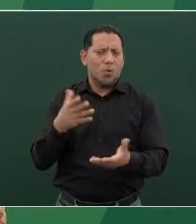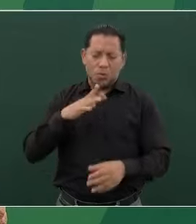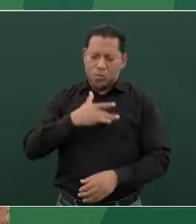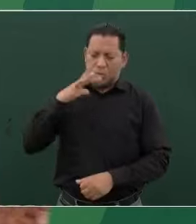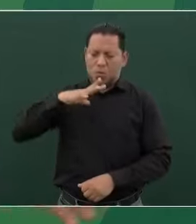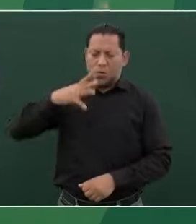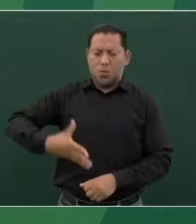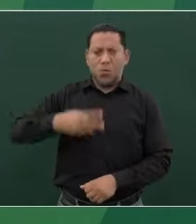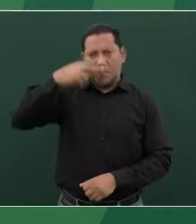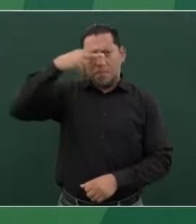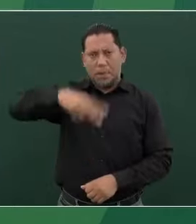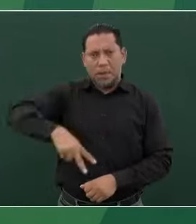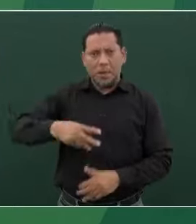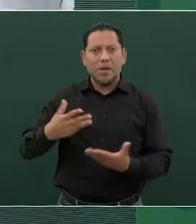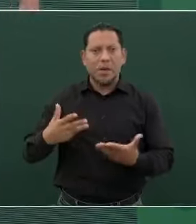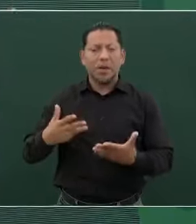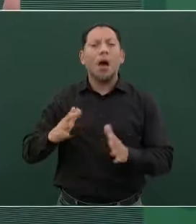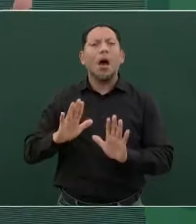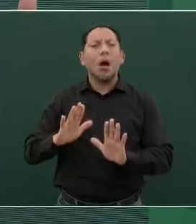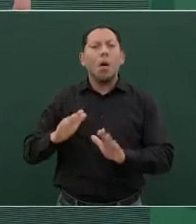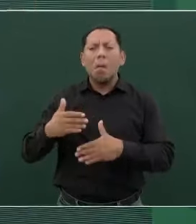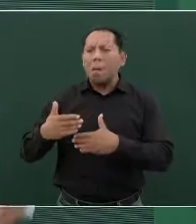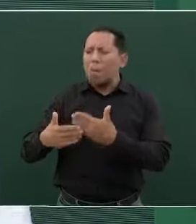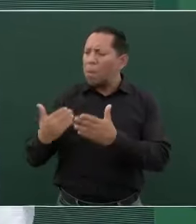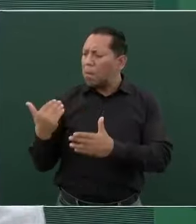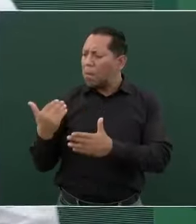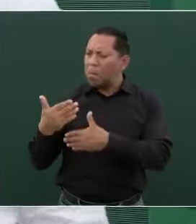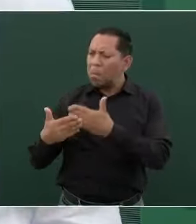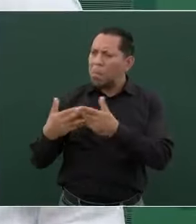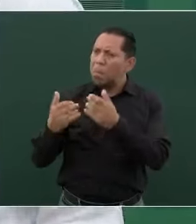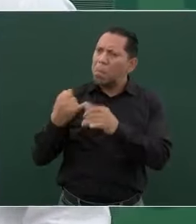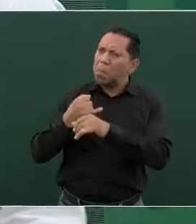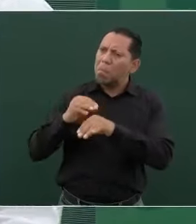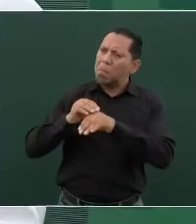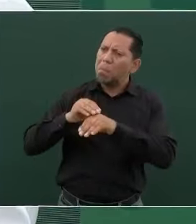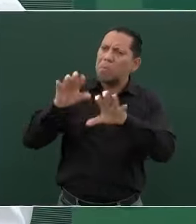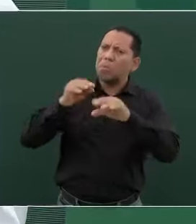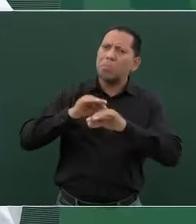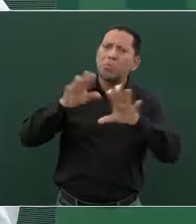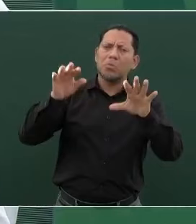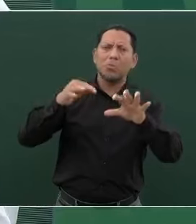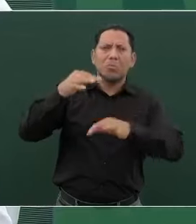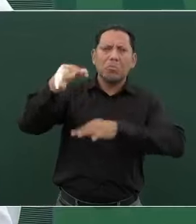Y de repente toda una campaña en contra.